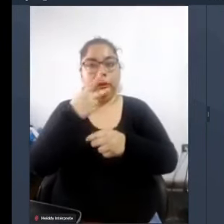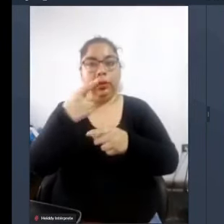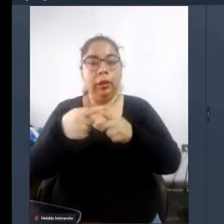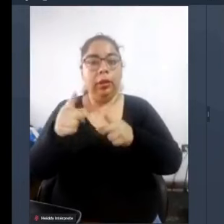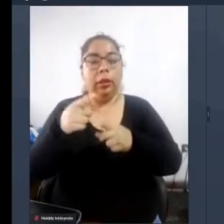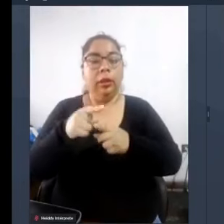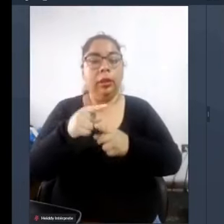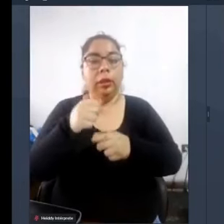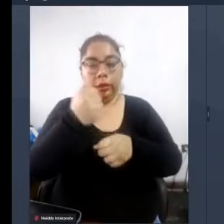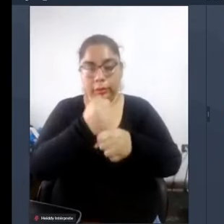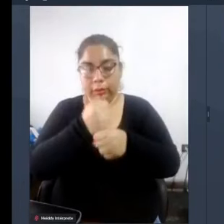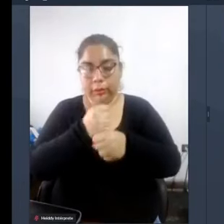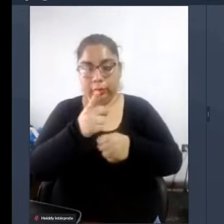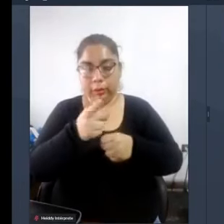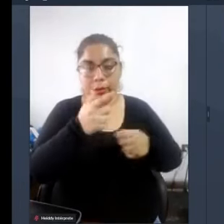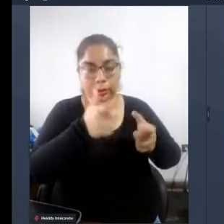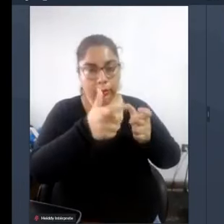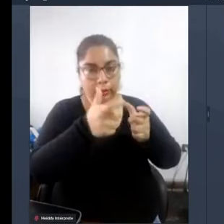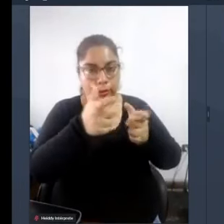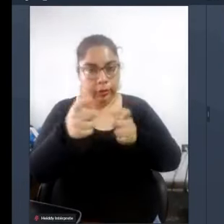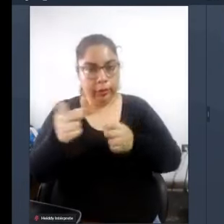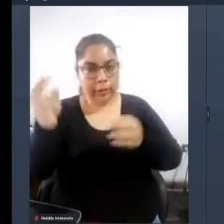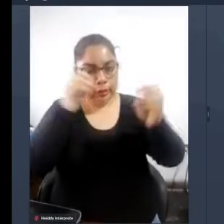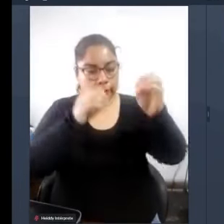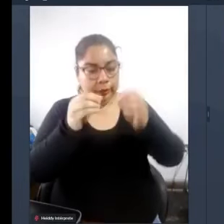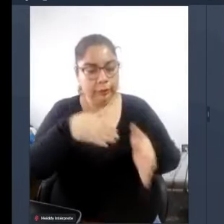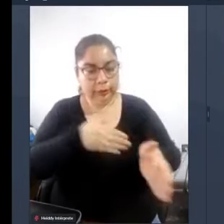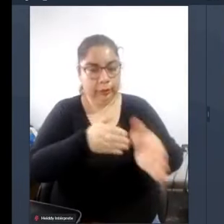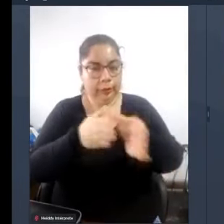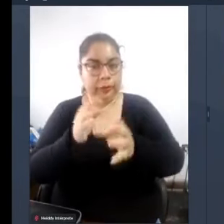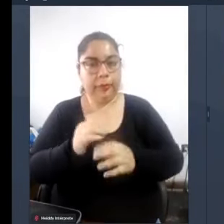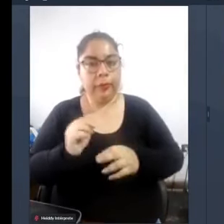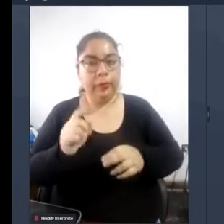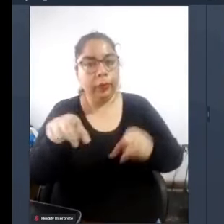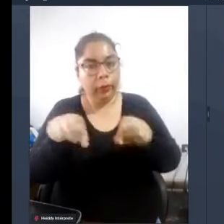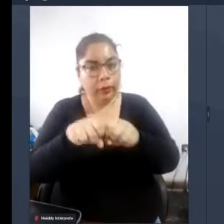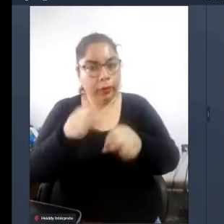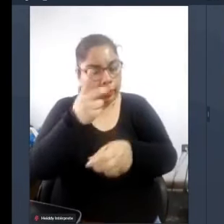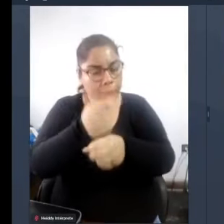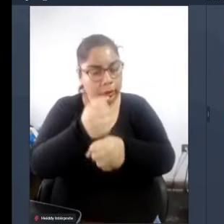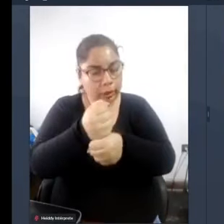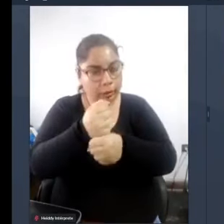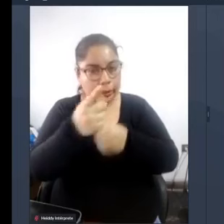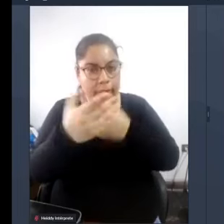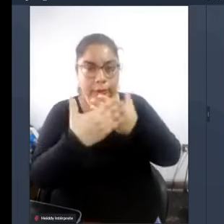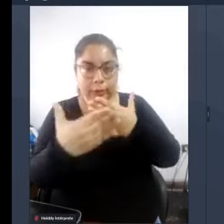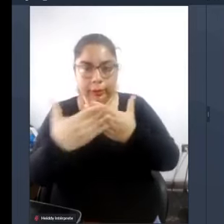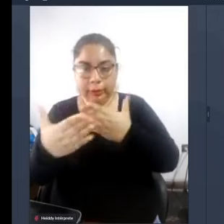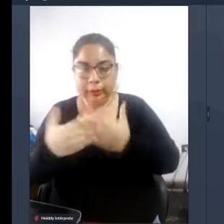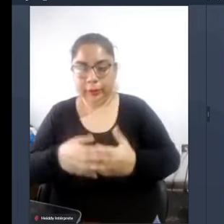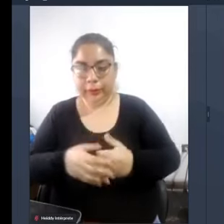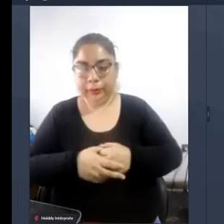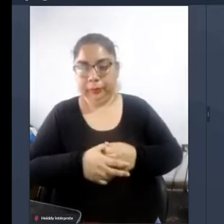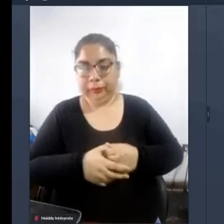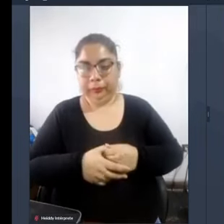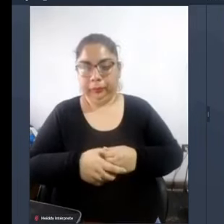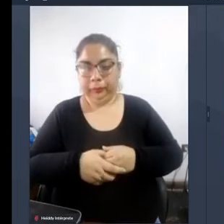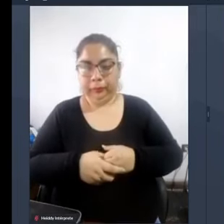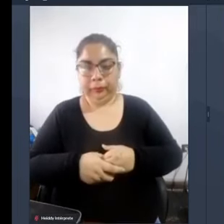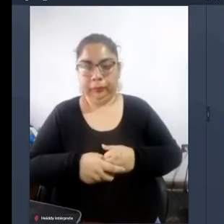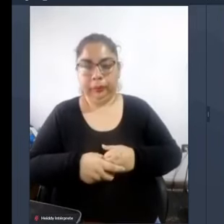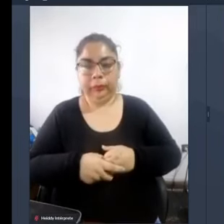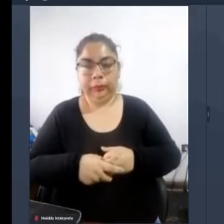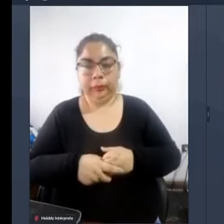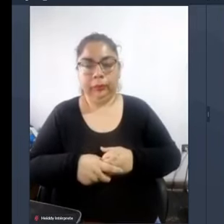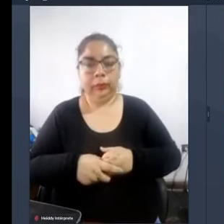formal geográficamente accesible es decir de empleo cercano si esto es para todas